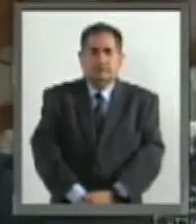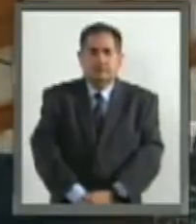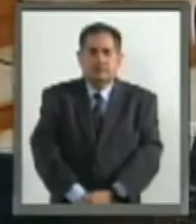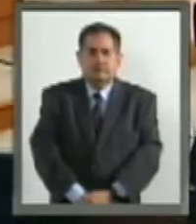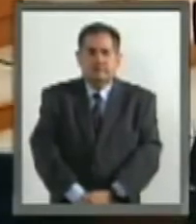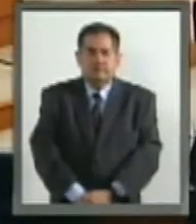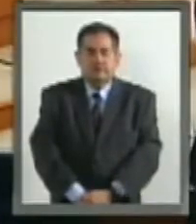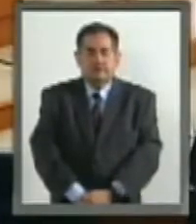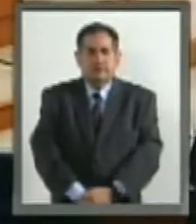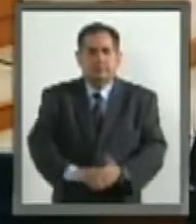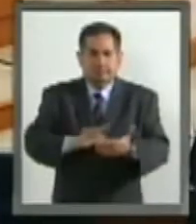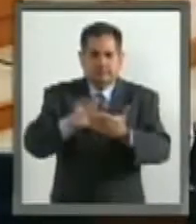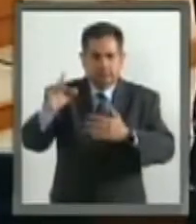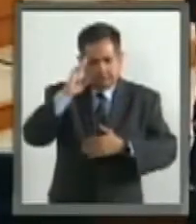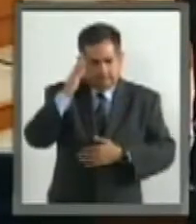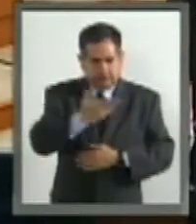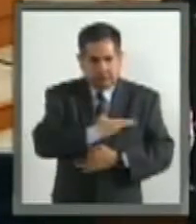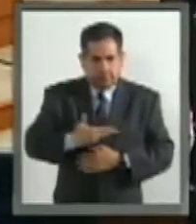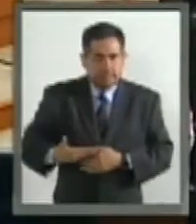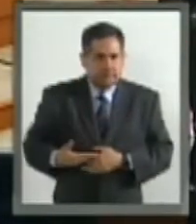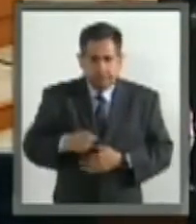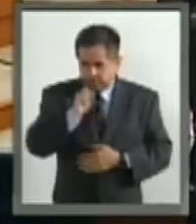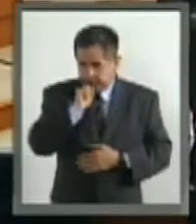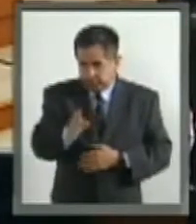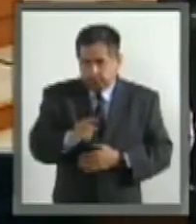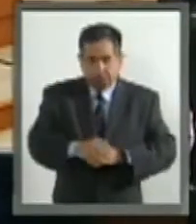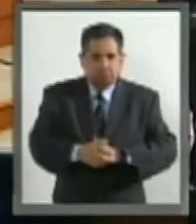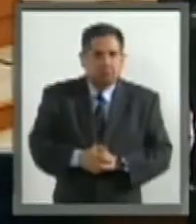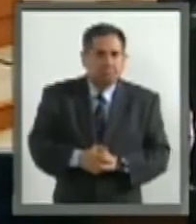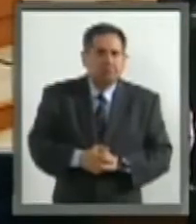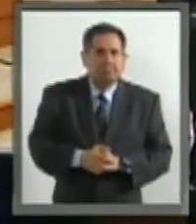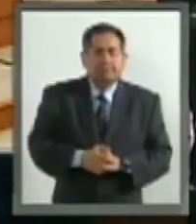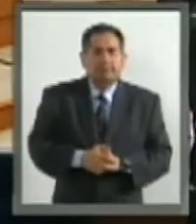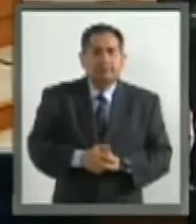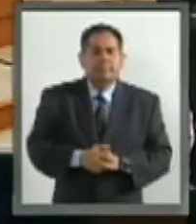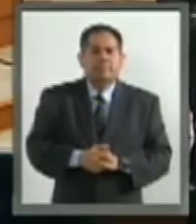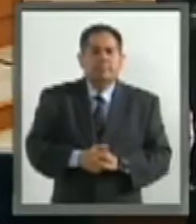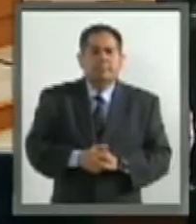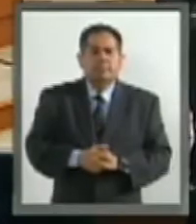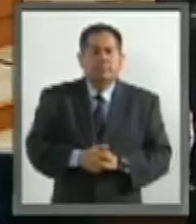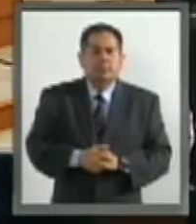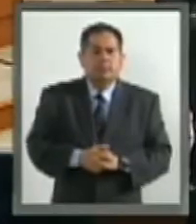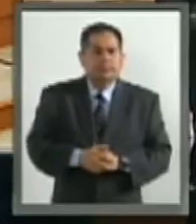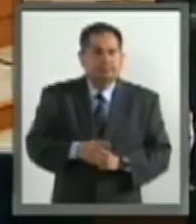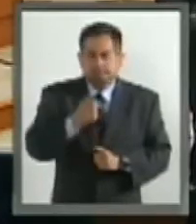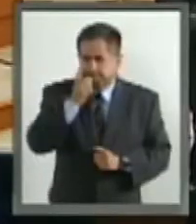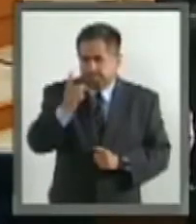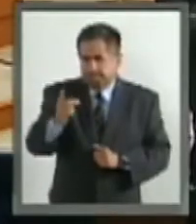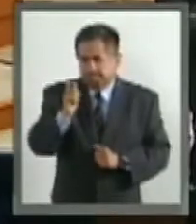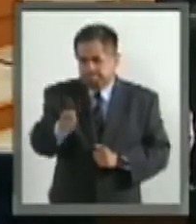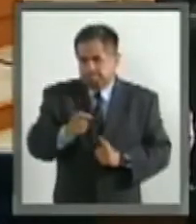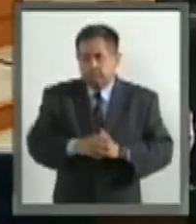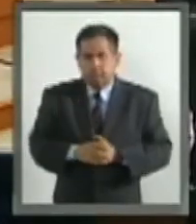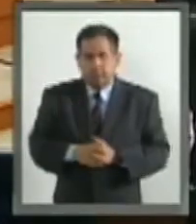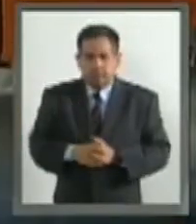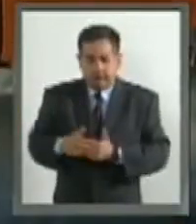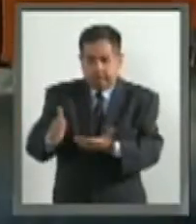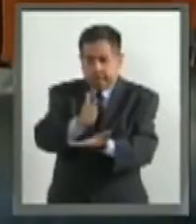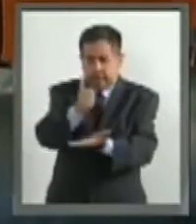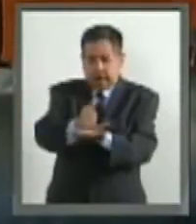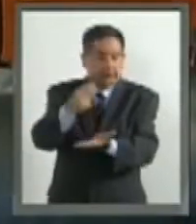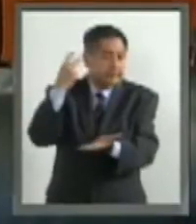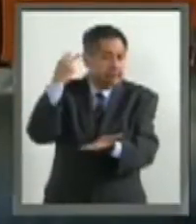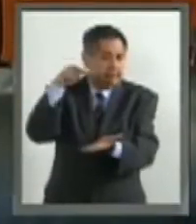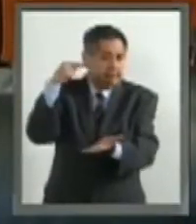Gracias, señor presidente. En el mismo sentido, decir que la ciudad de Veracruz